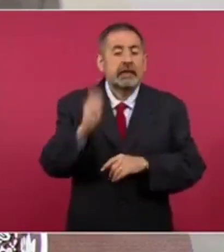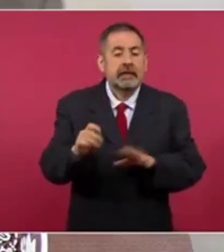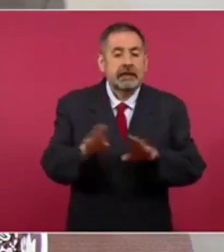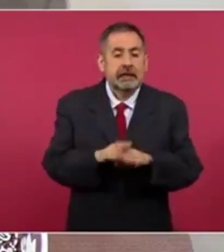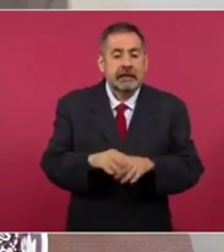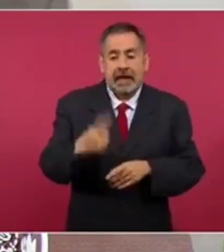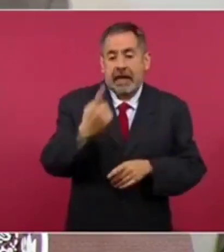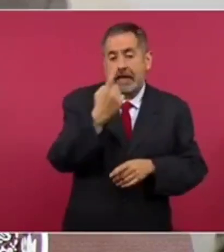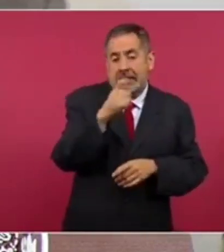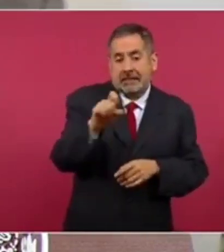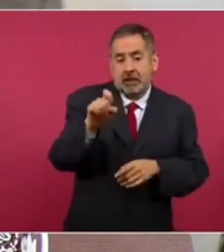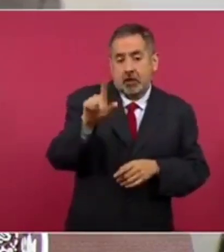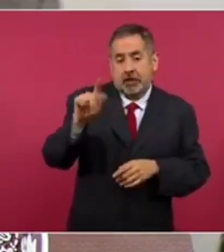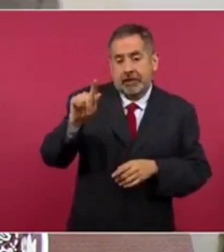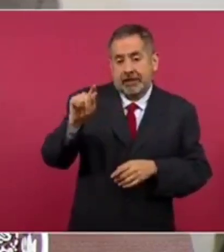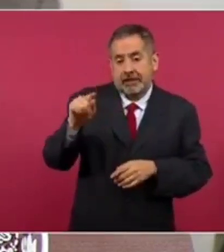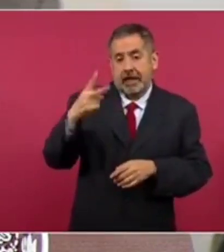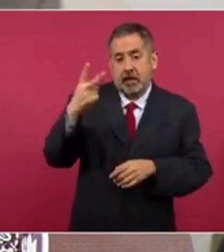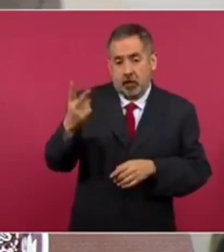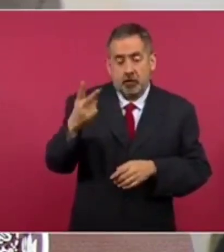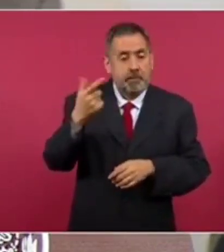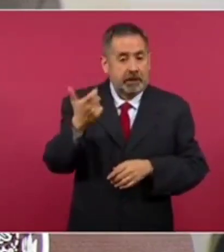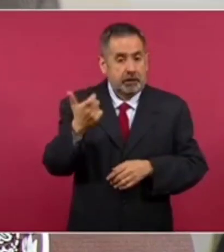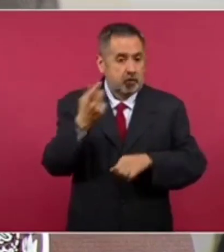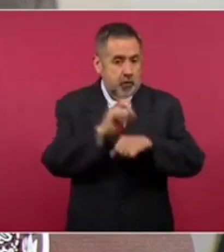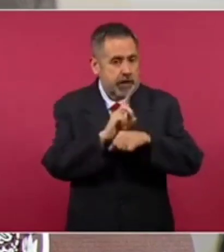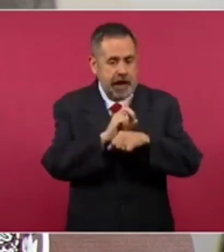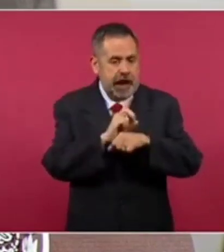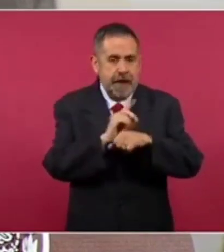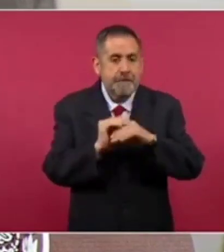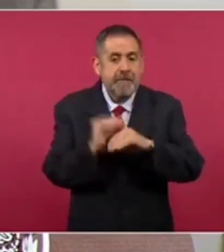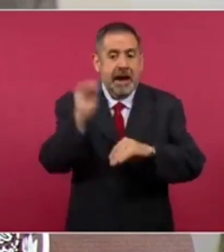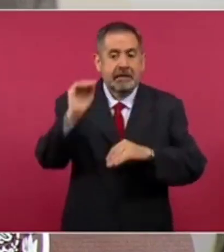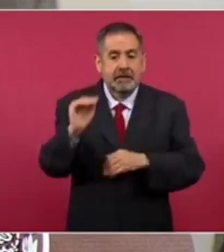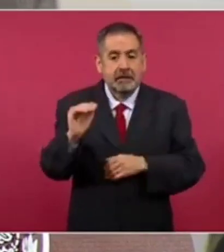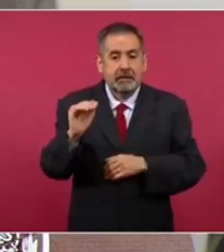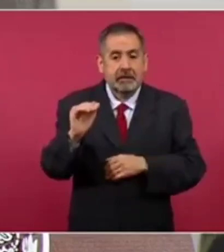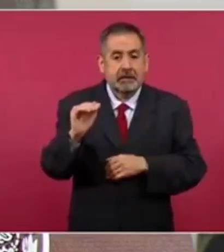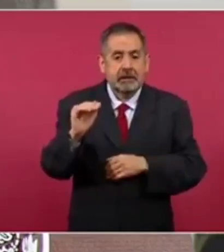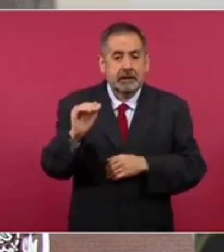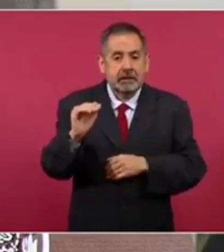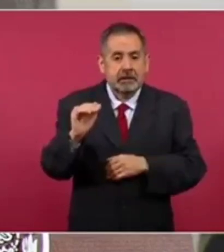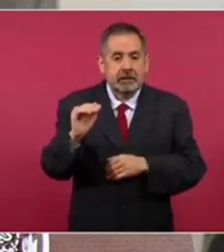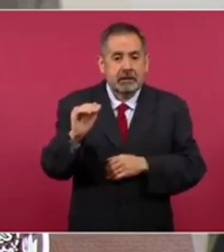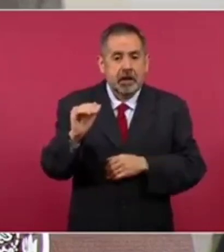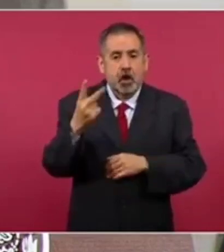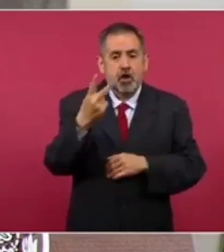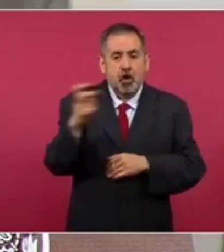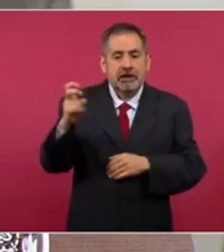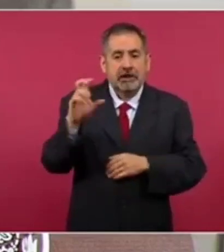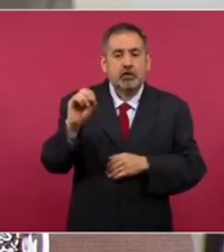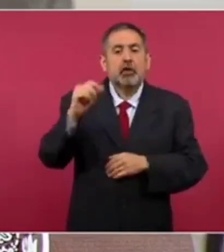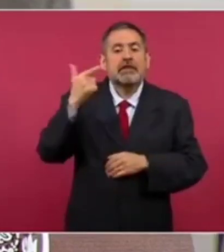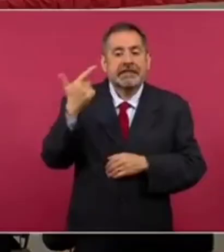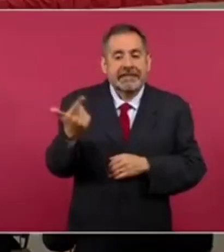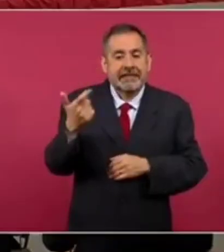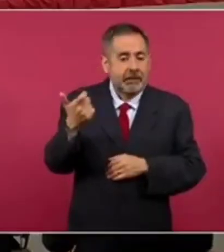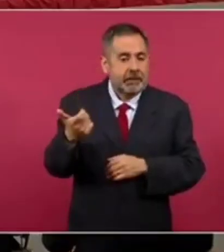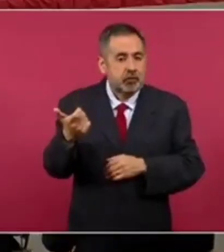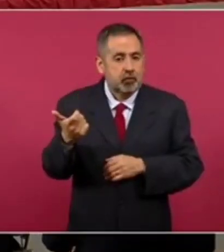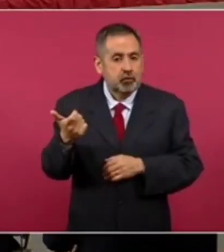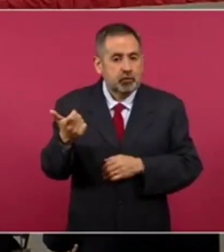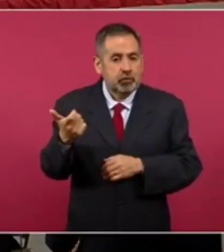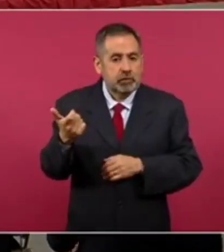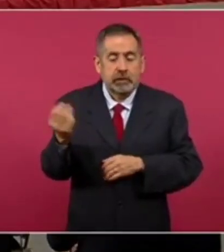de 172 pesos diarios a 207. Es un incremento